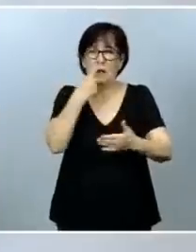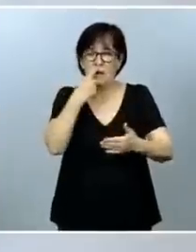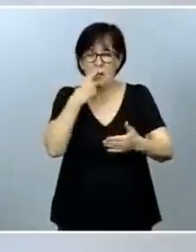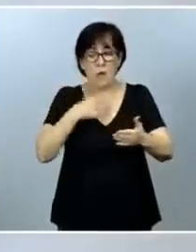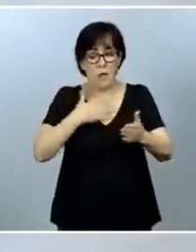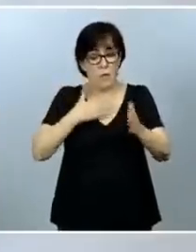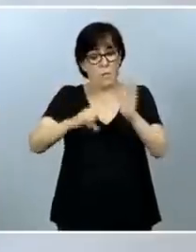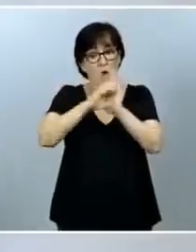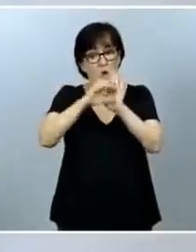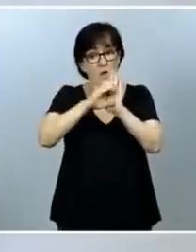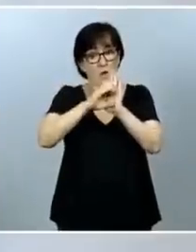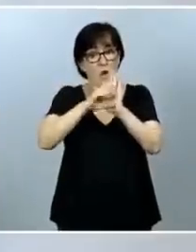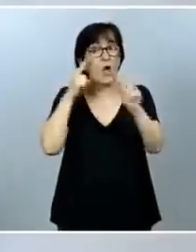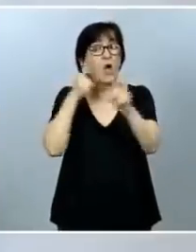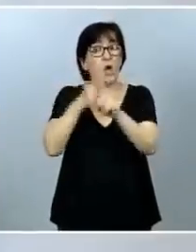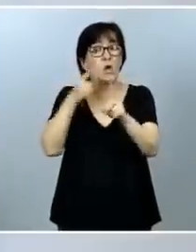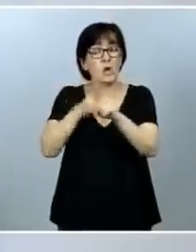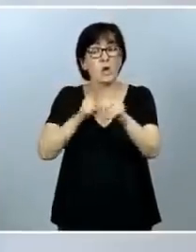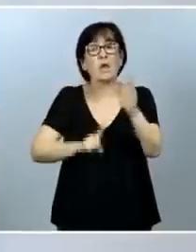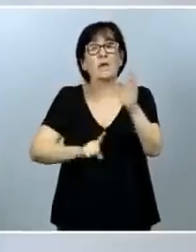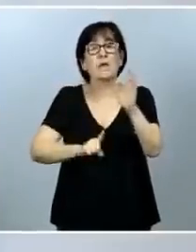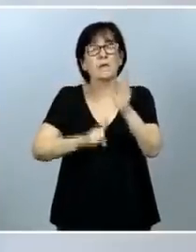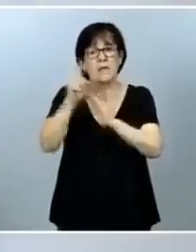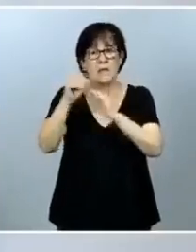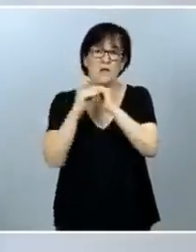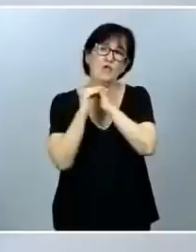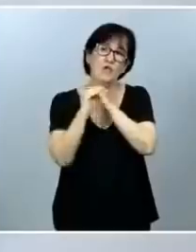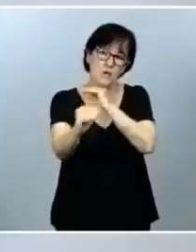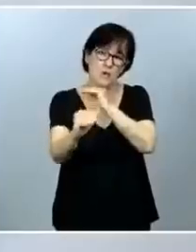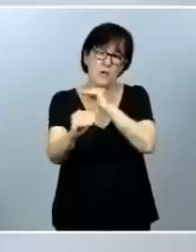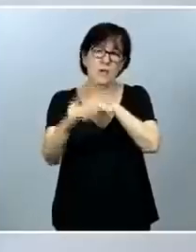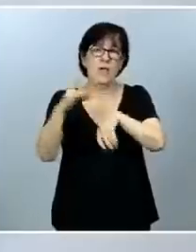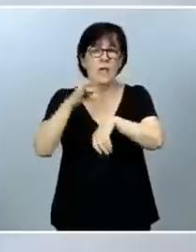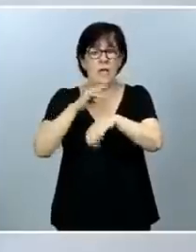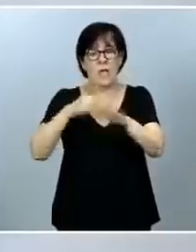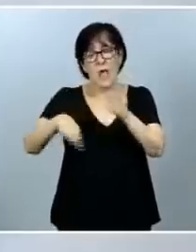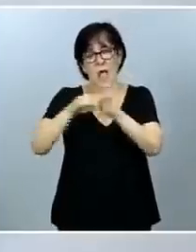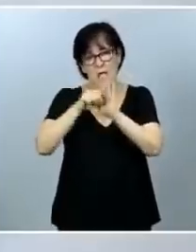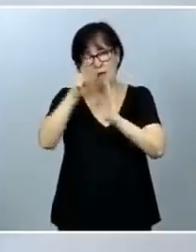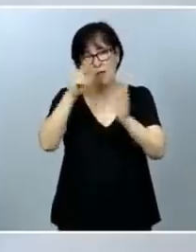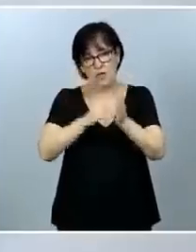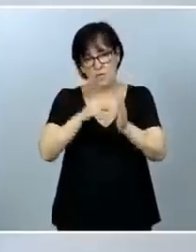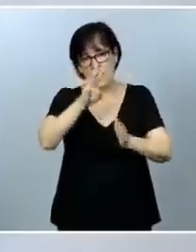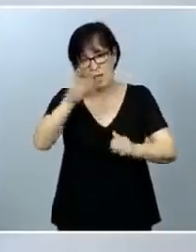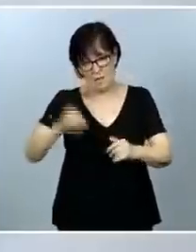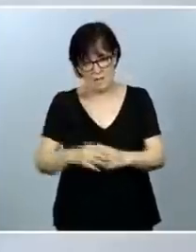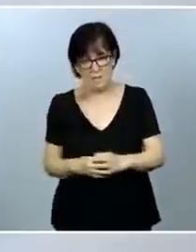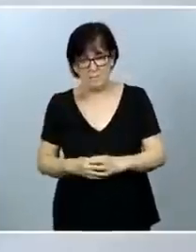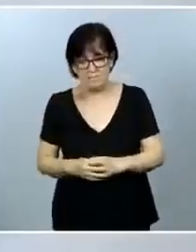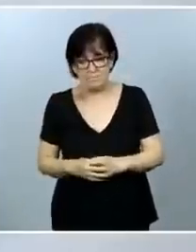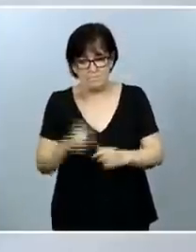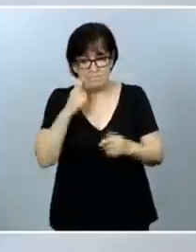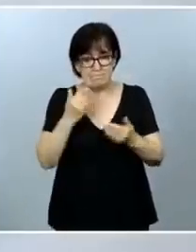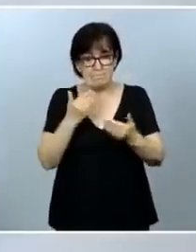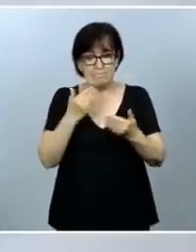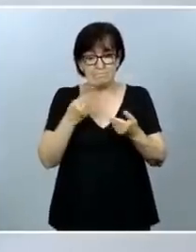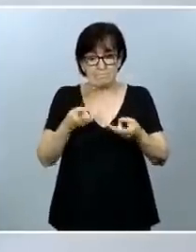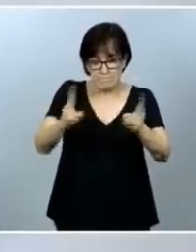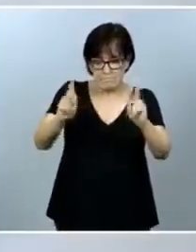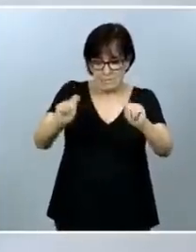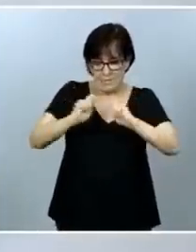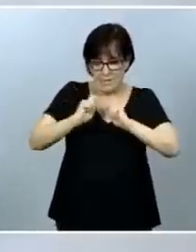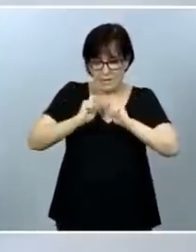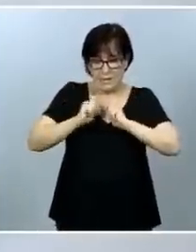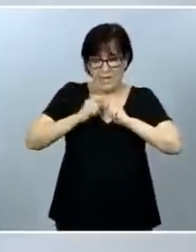supuesto, los Objetivos de Desarrollo Sostenible de la Agenda 2030. Permítanme que les dé algunos datos.